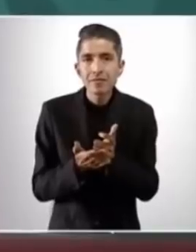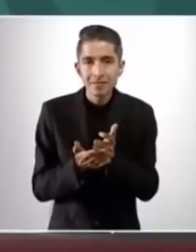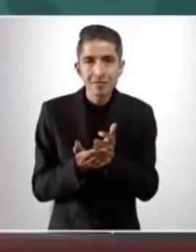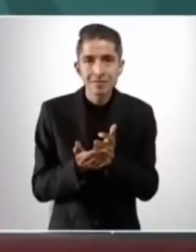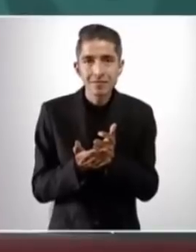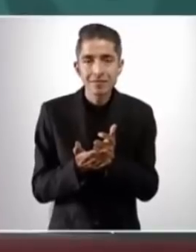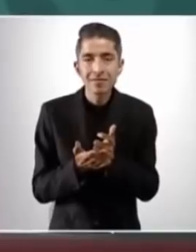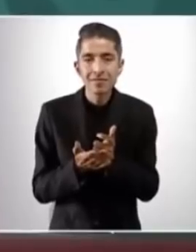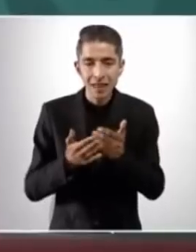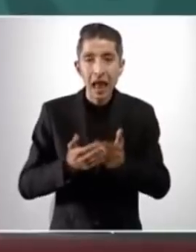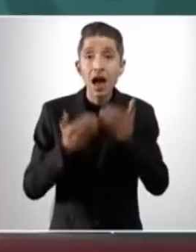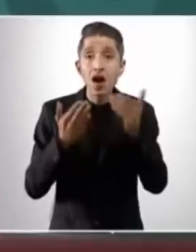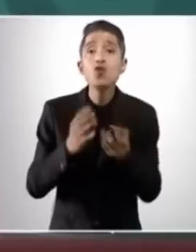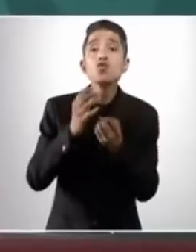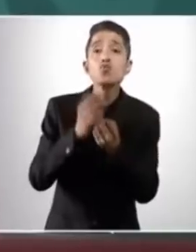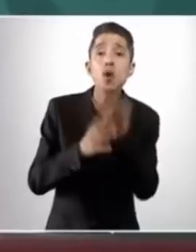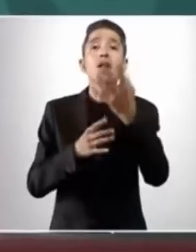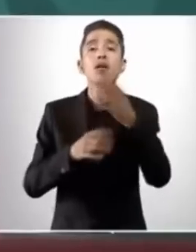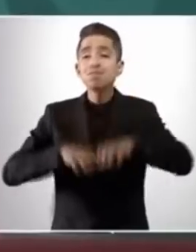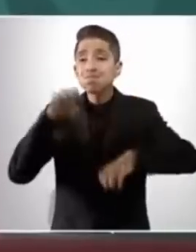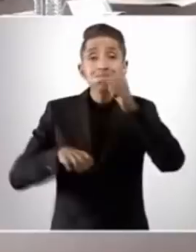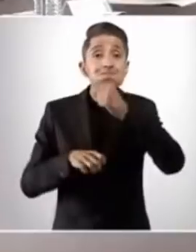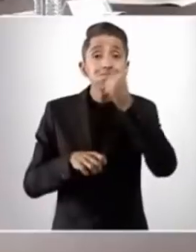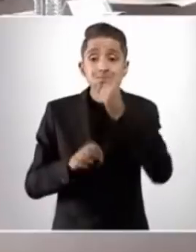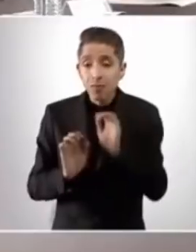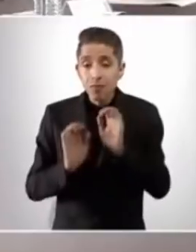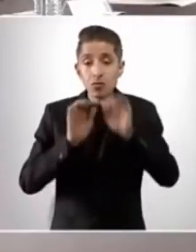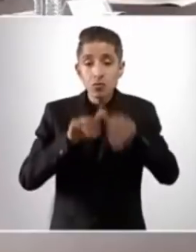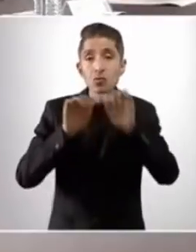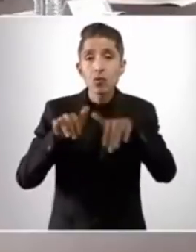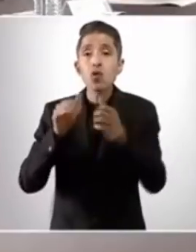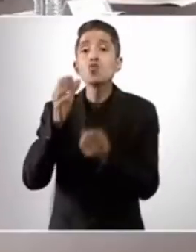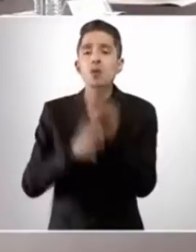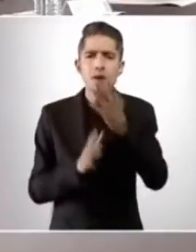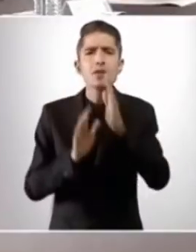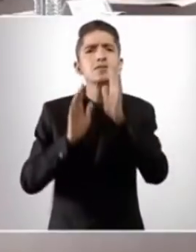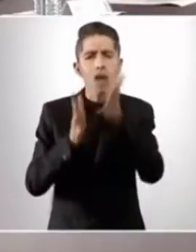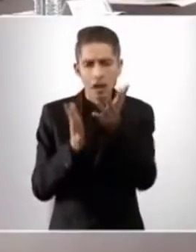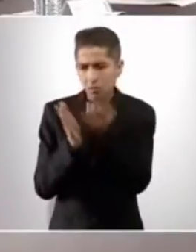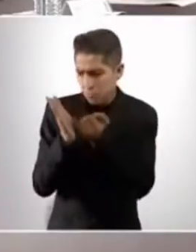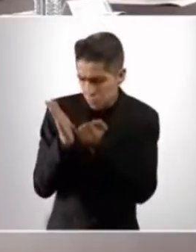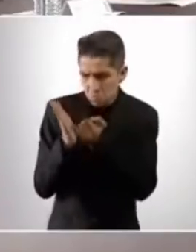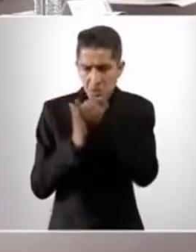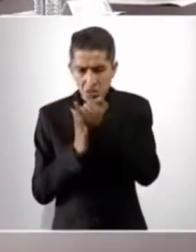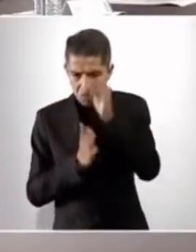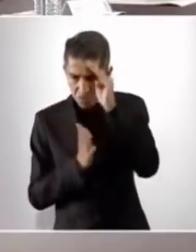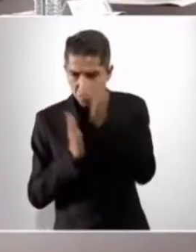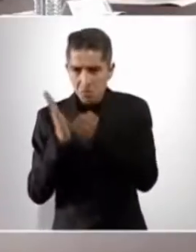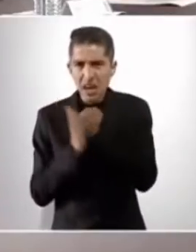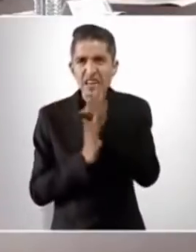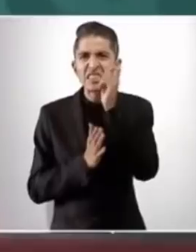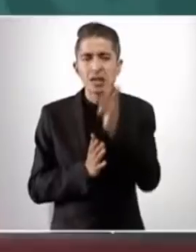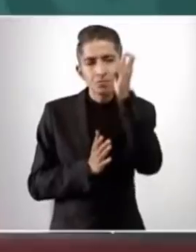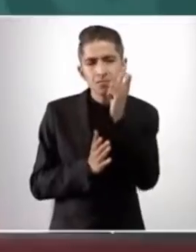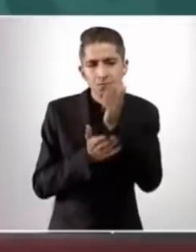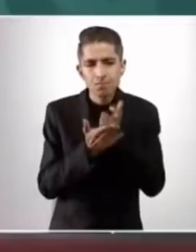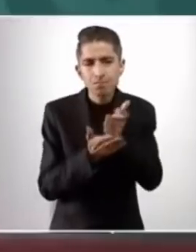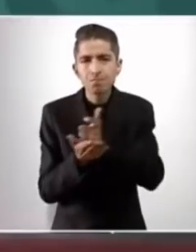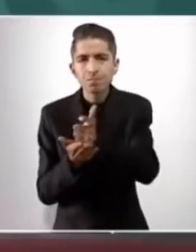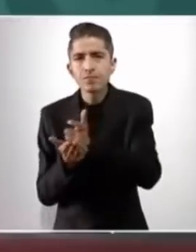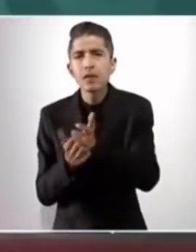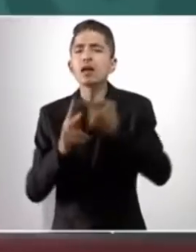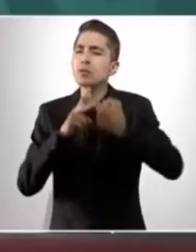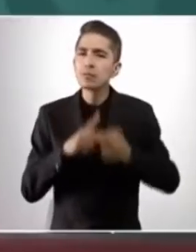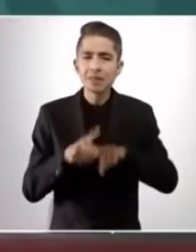a inscribir nuevos adultos mayores, porque ya se tomó la decisión, que la pensión la reciban a